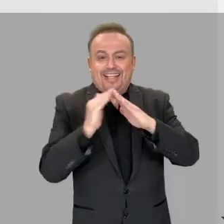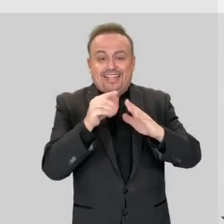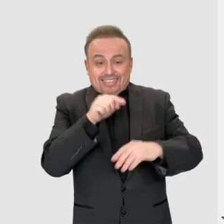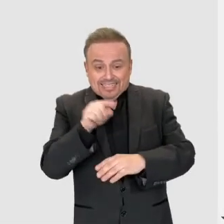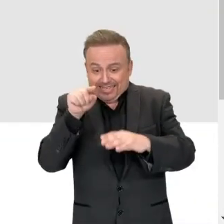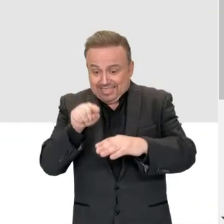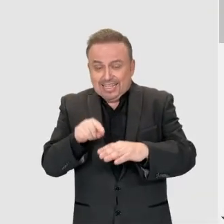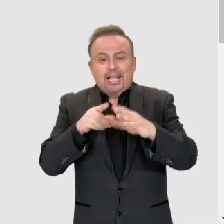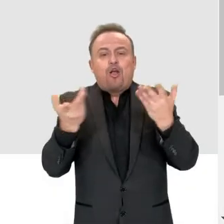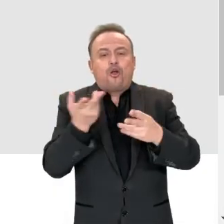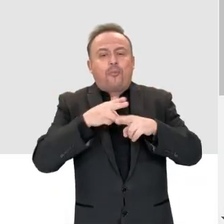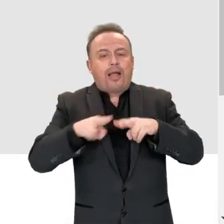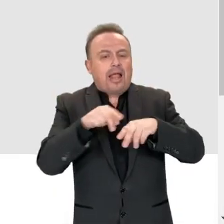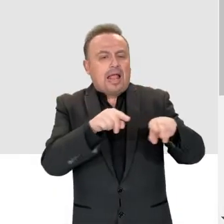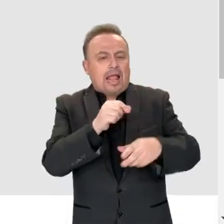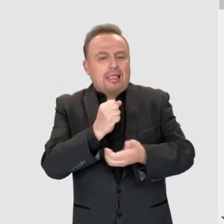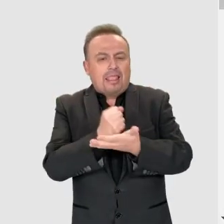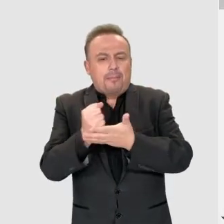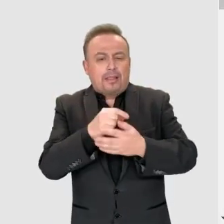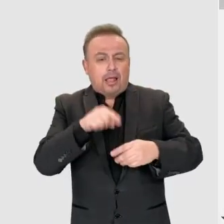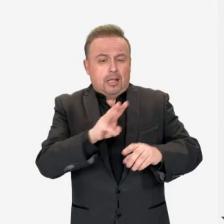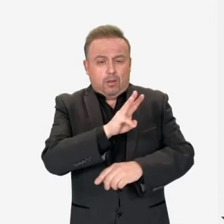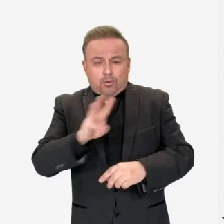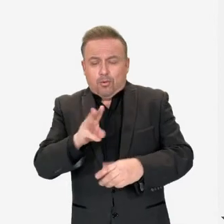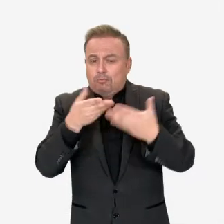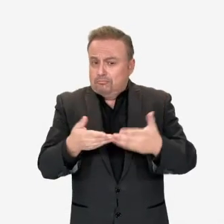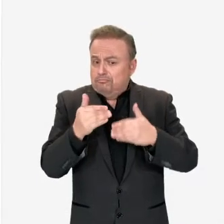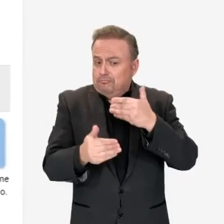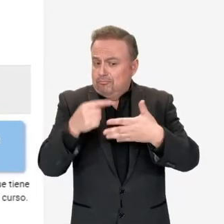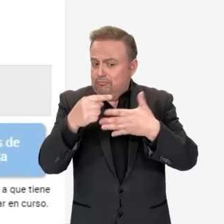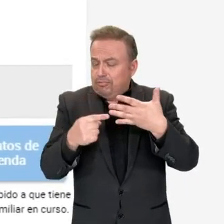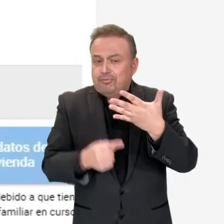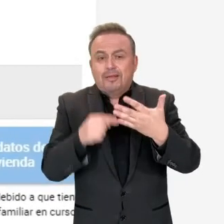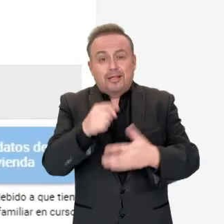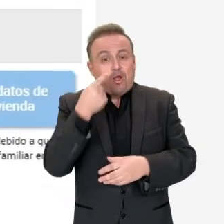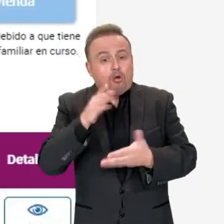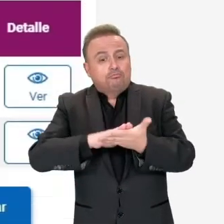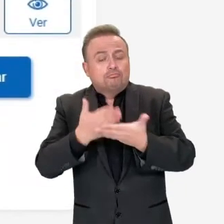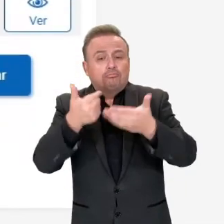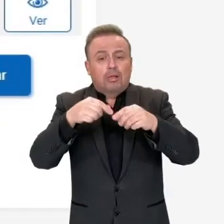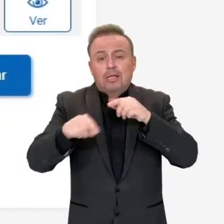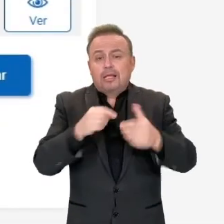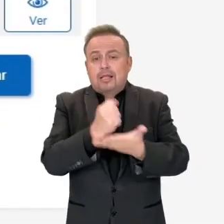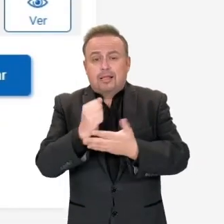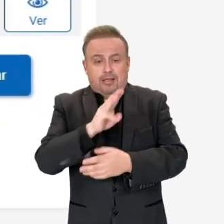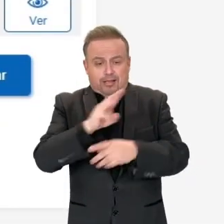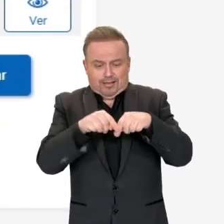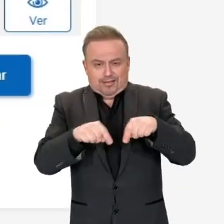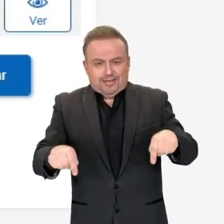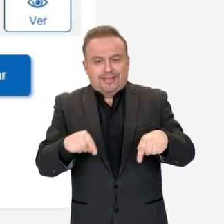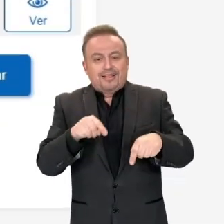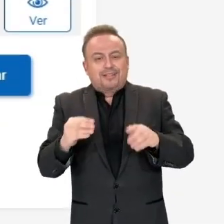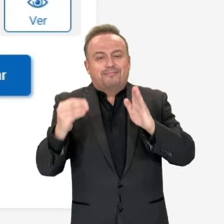ingresando en la sección Cómo realizar tus trámites en línea paso a paso. También puedes conocer el estado de este trámite en el sitio web